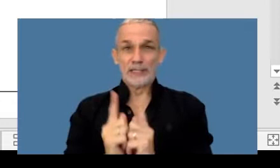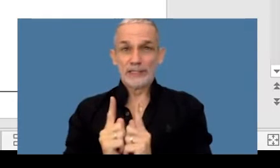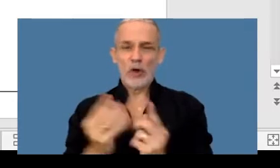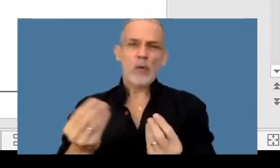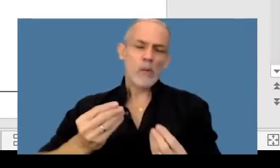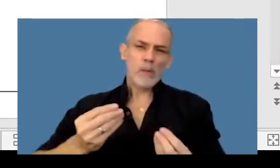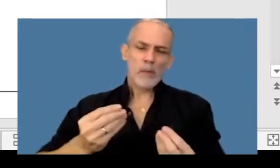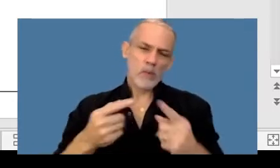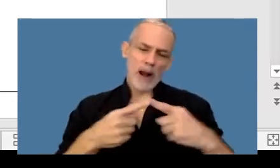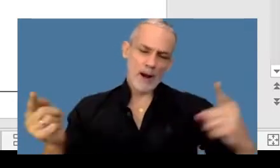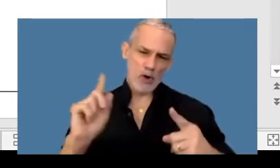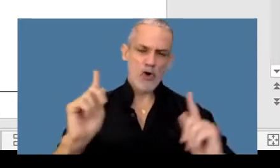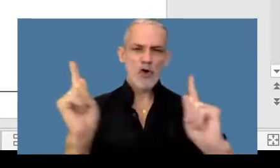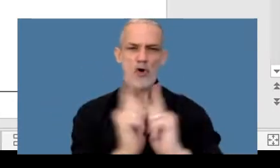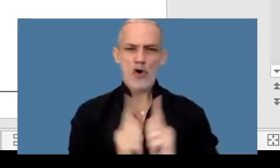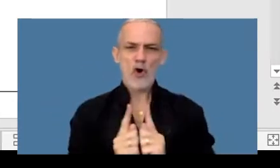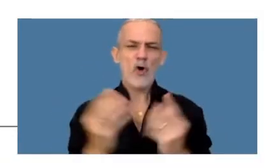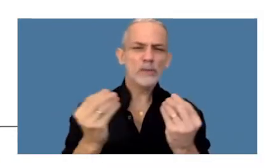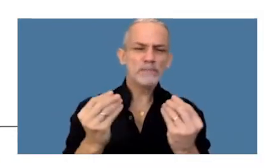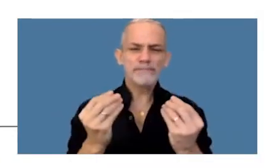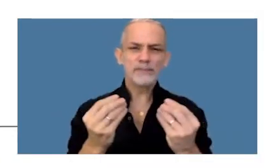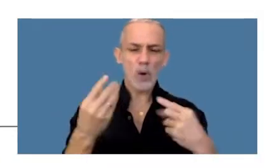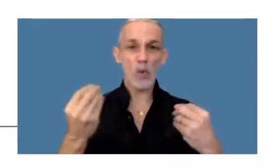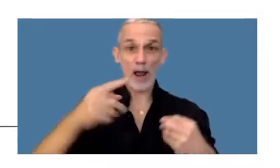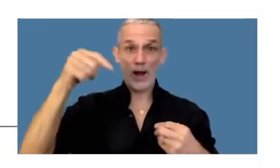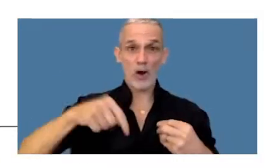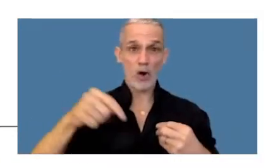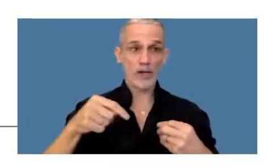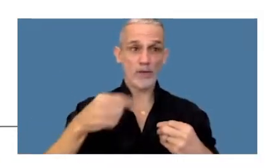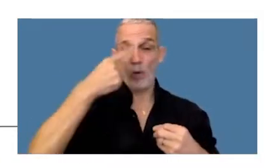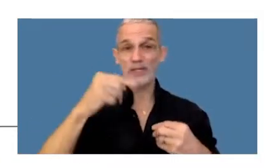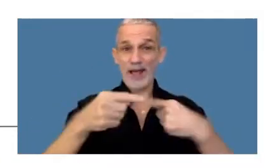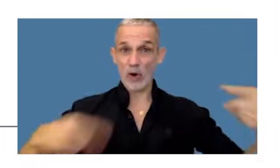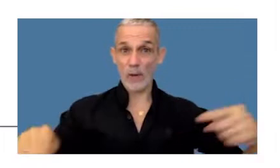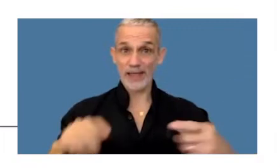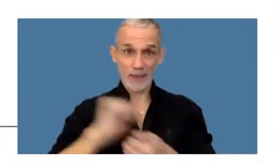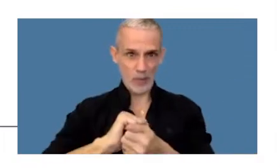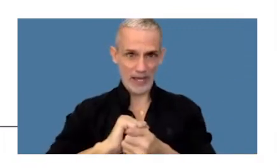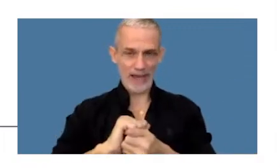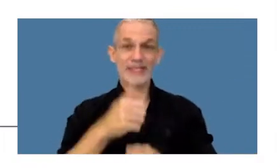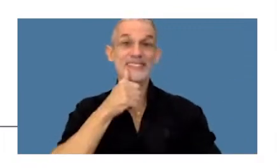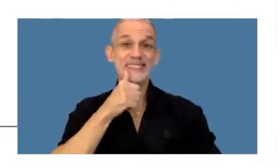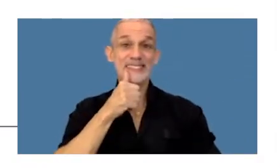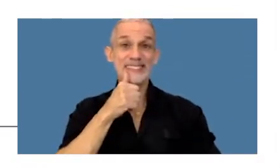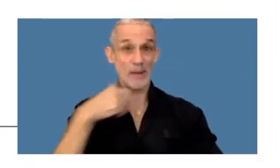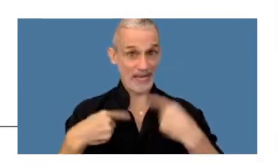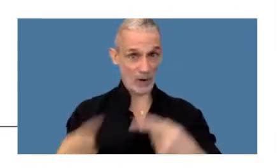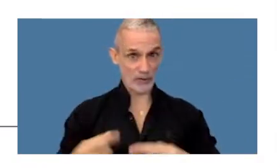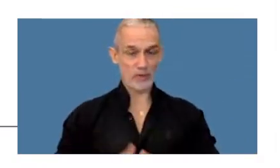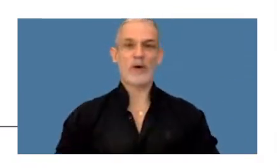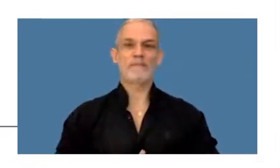mínimamente en qué radica hoy las últimas novedades publicadas. En esta